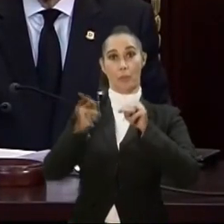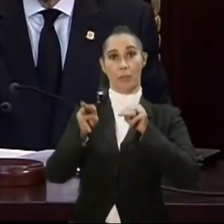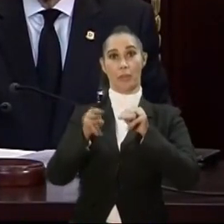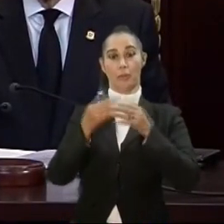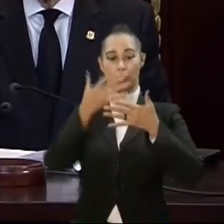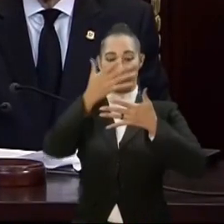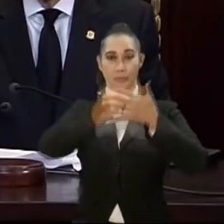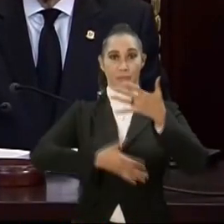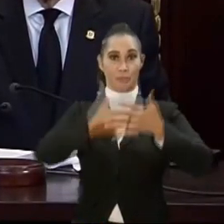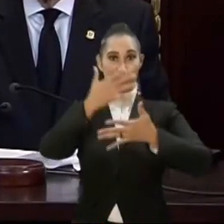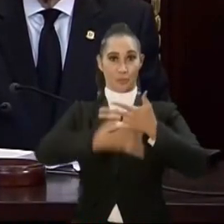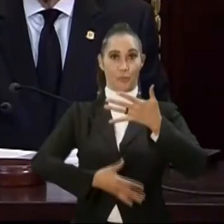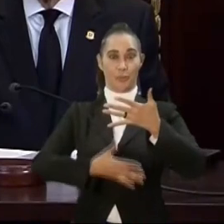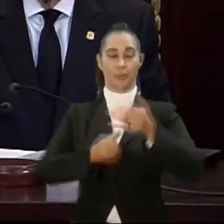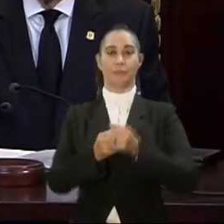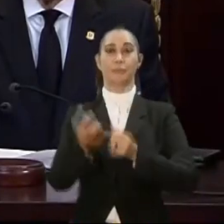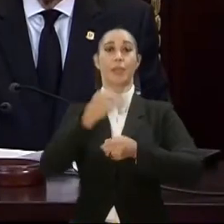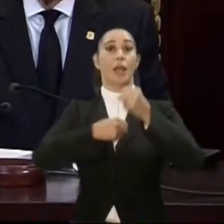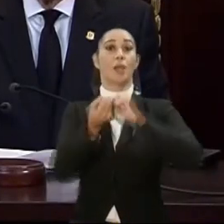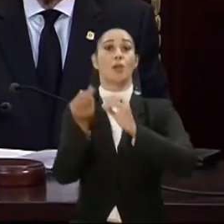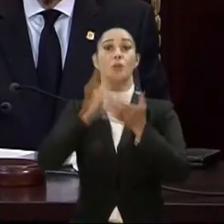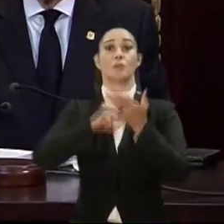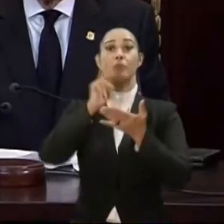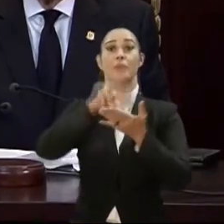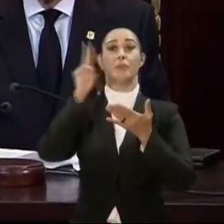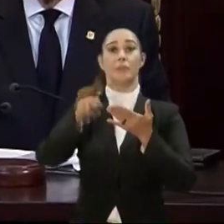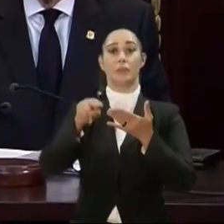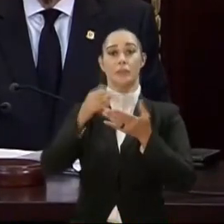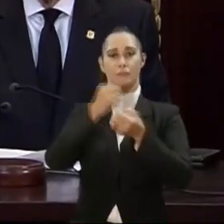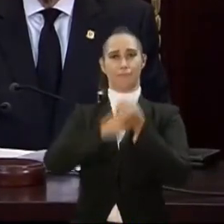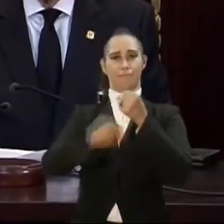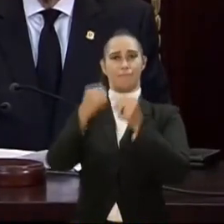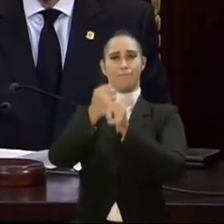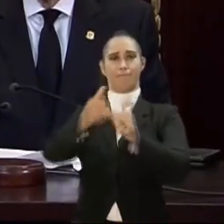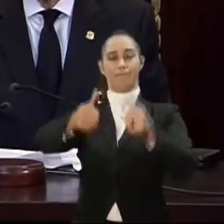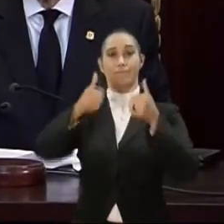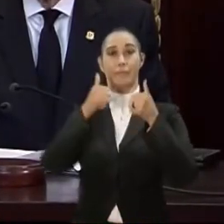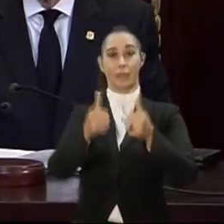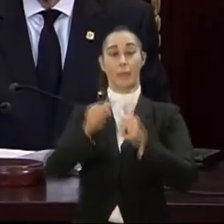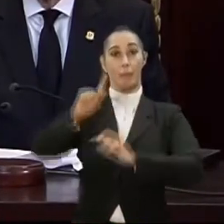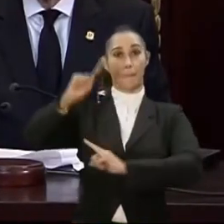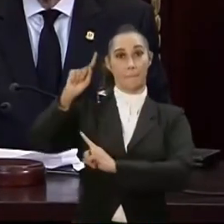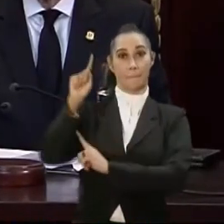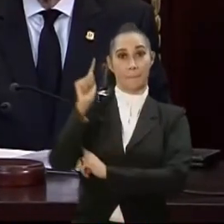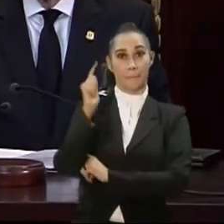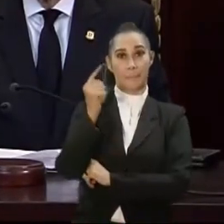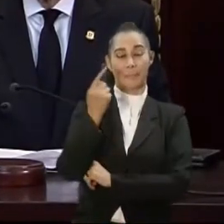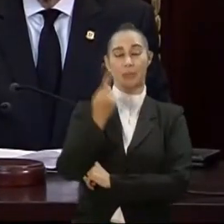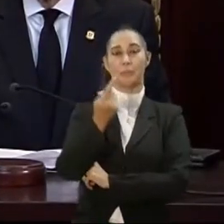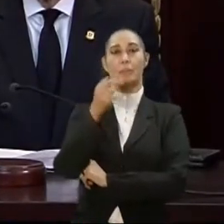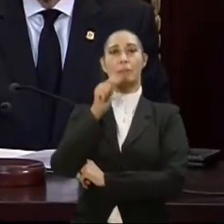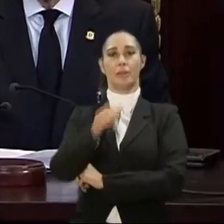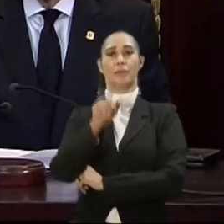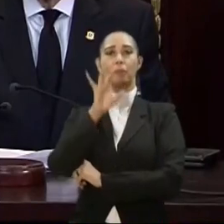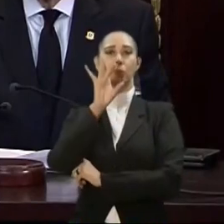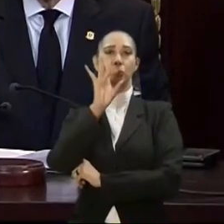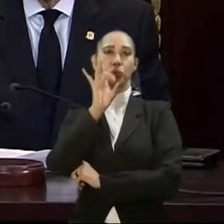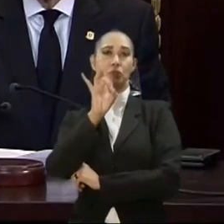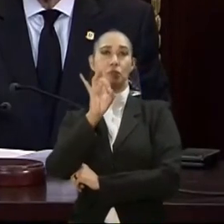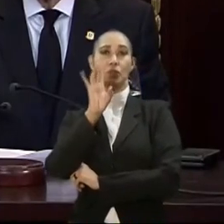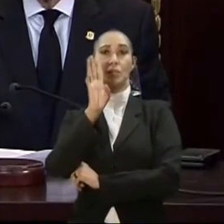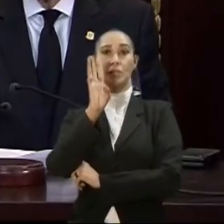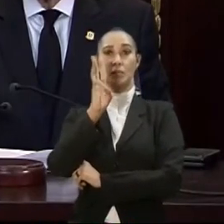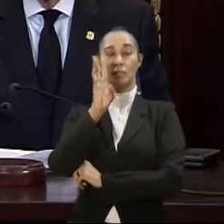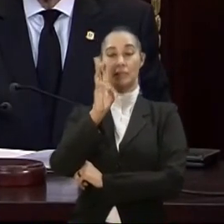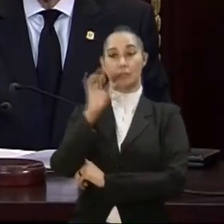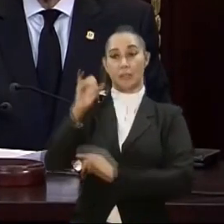gestión de las nóminas. 2022 también ha sido el año en el que por primera vez en las 86 de vida